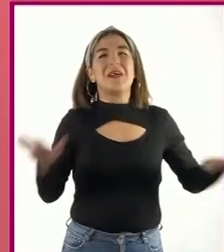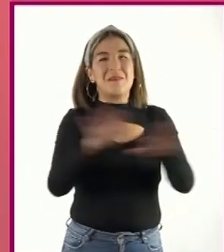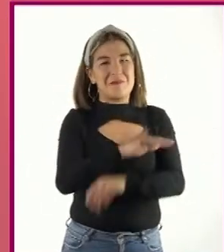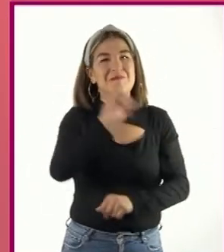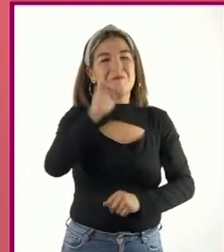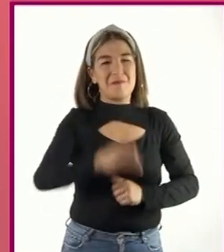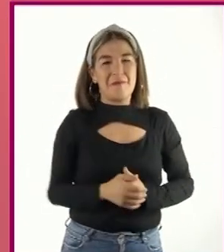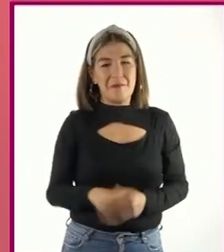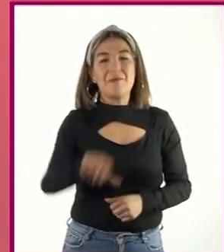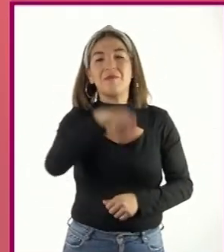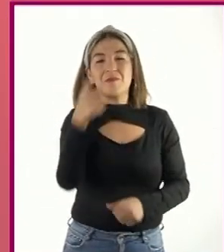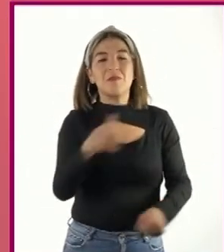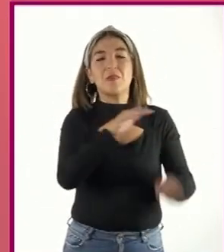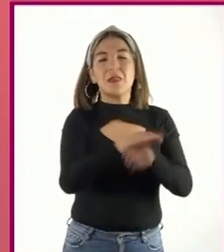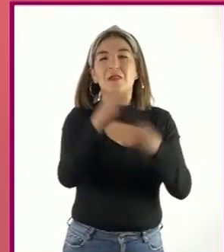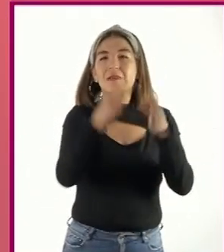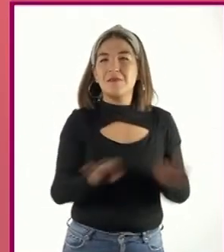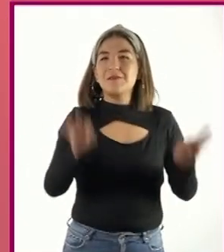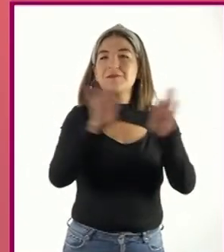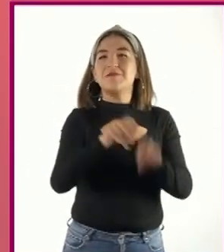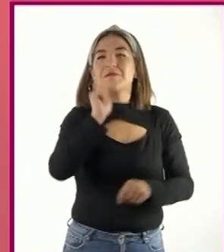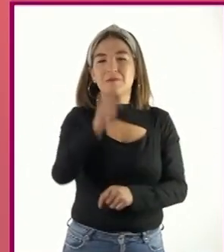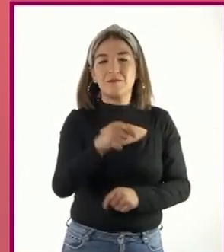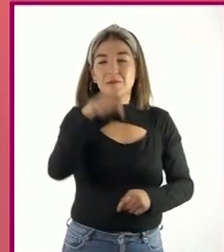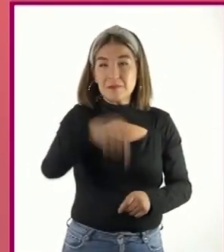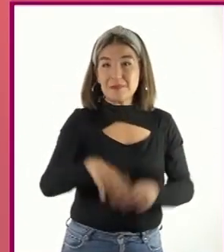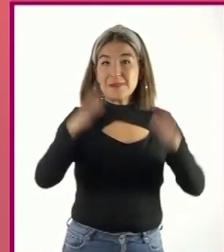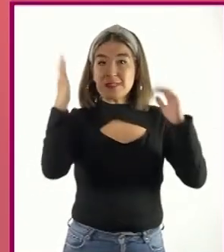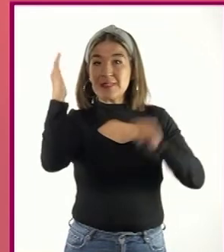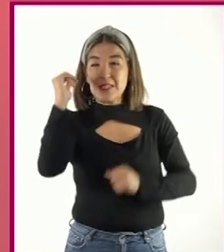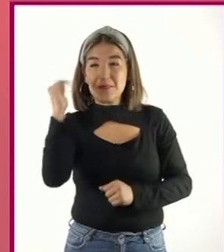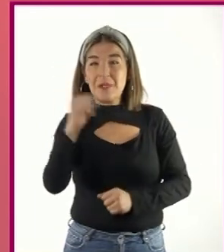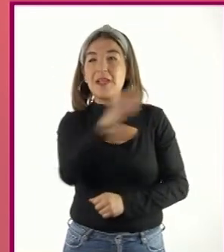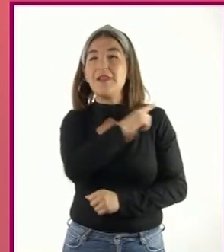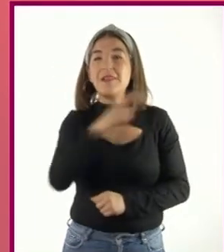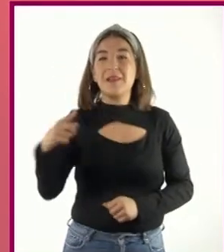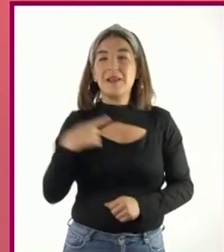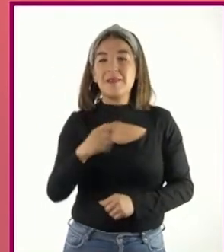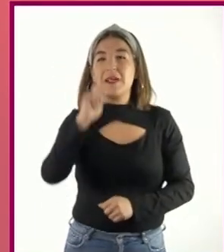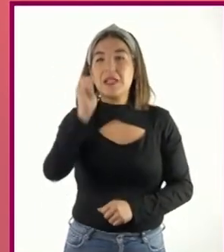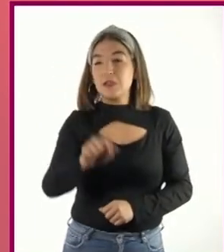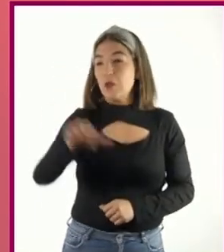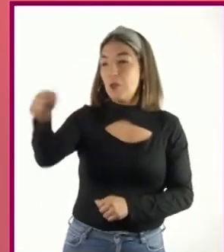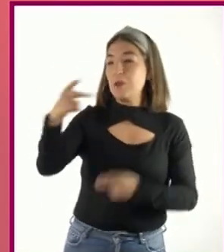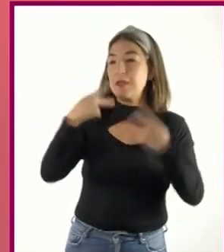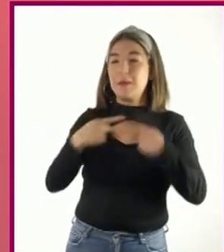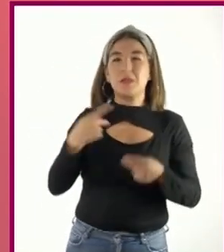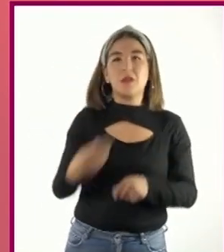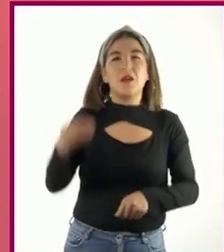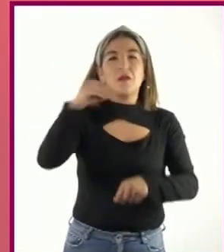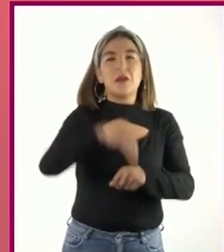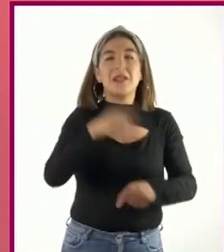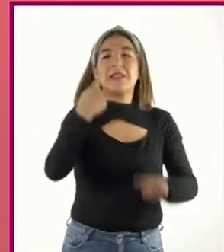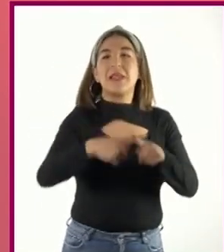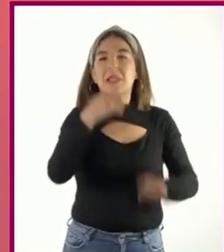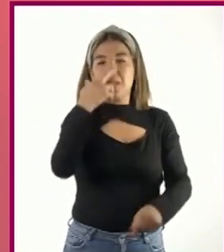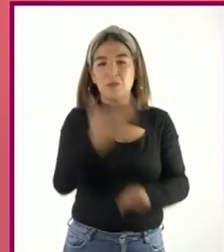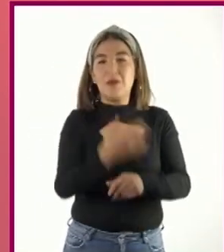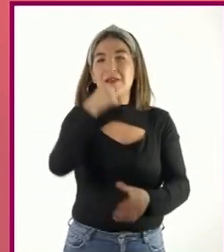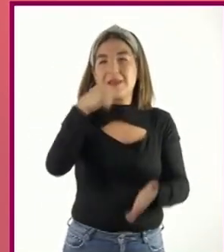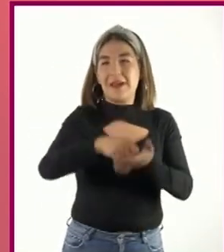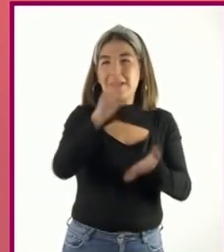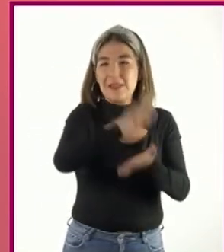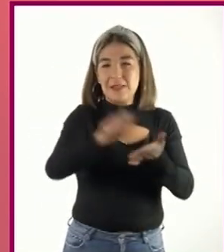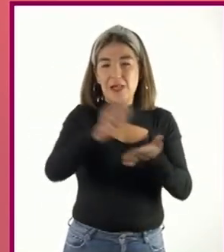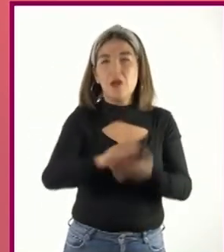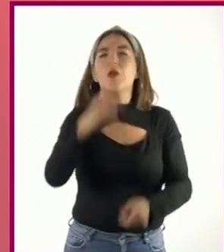importante a considerar es que en las despedidas se debe indicar el emisor o autor de la carta. Para ello,